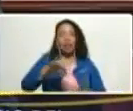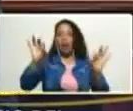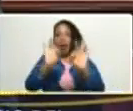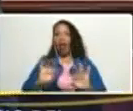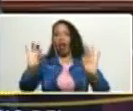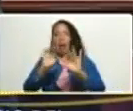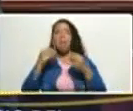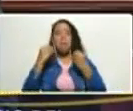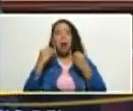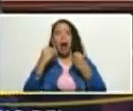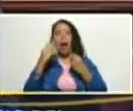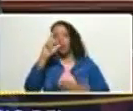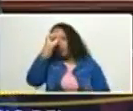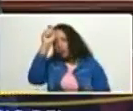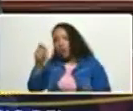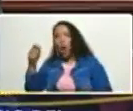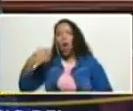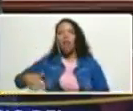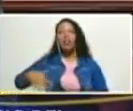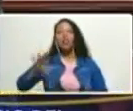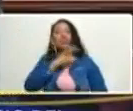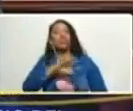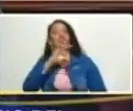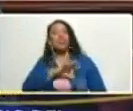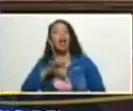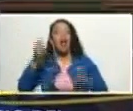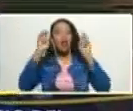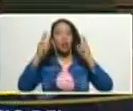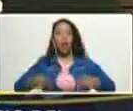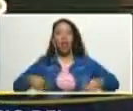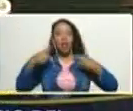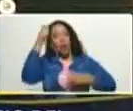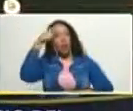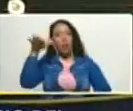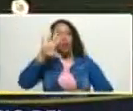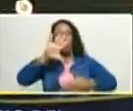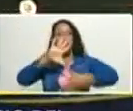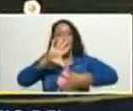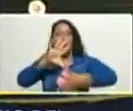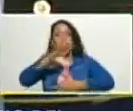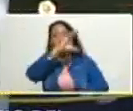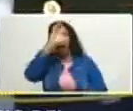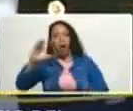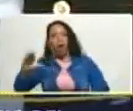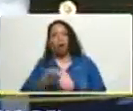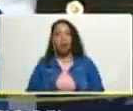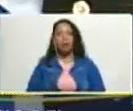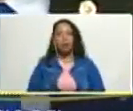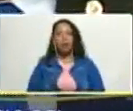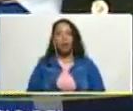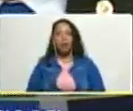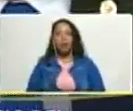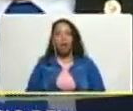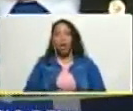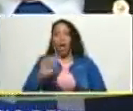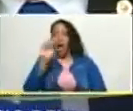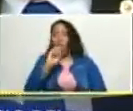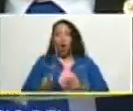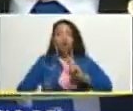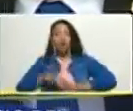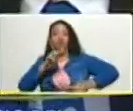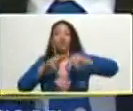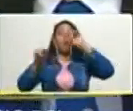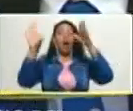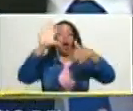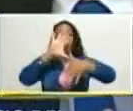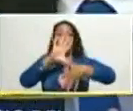para reivindicar los derechos sociales las condiciones de vida de los pueblos de América Latina y del Caribe que no se construya una América